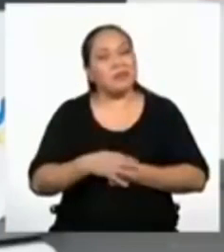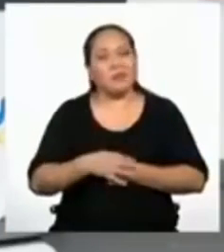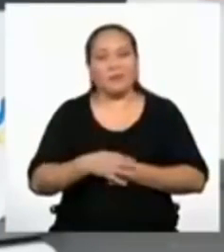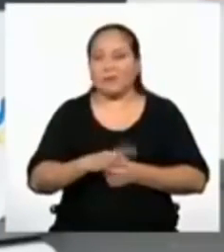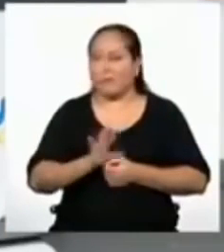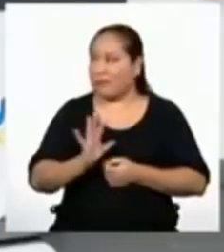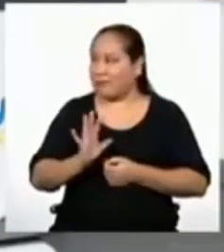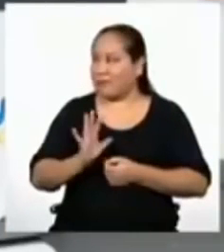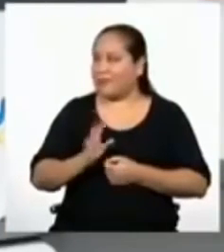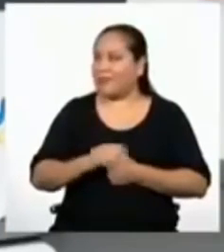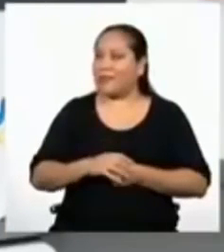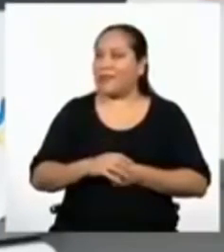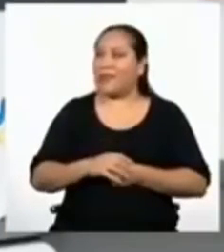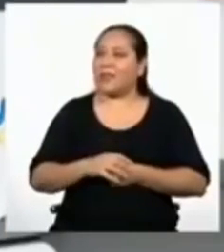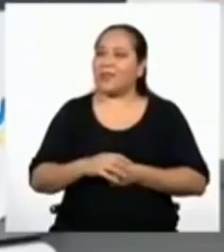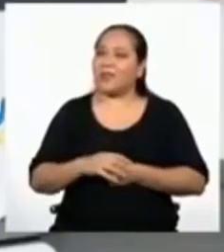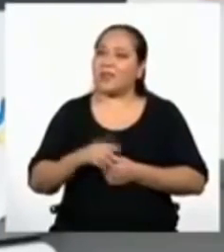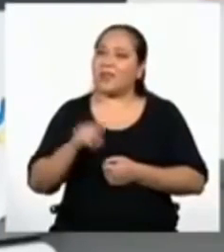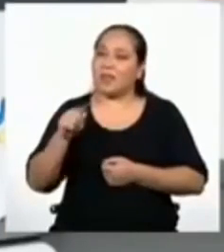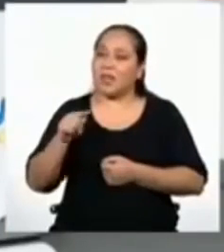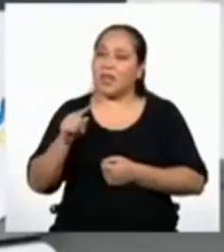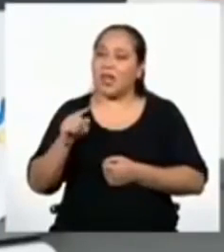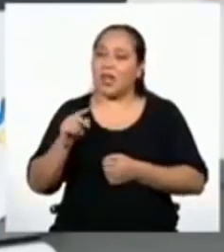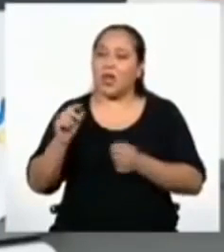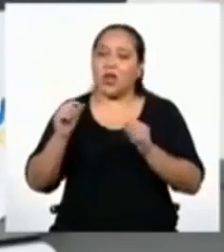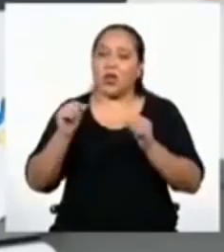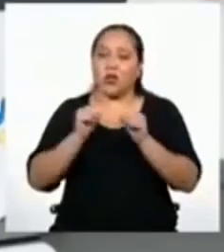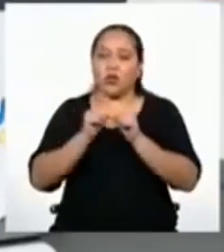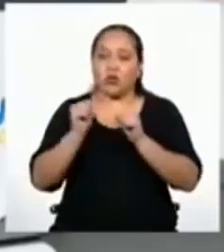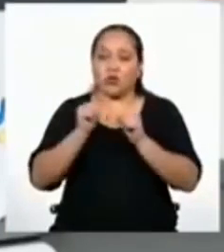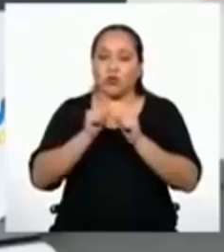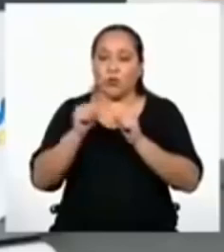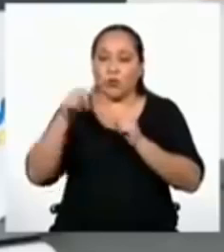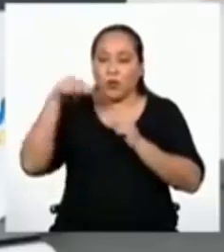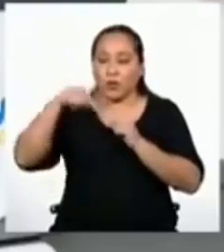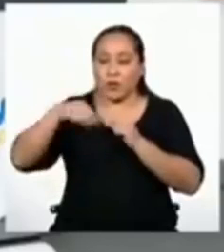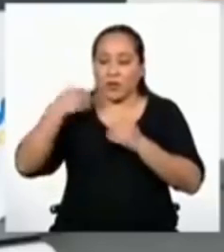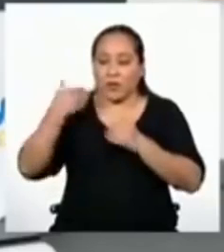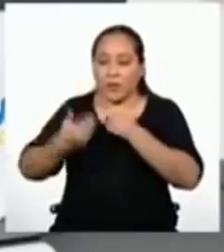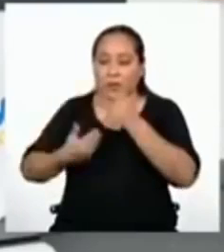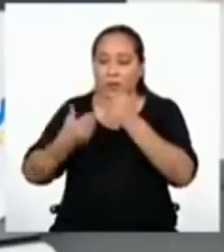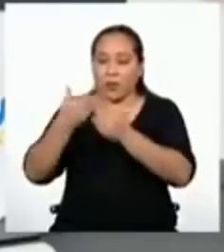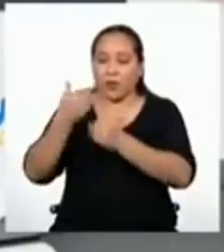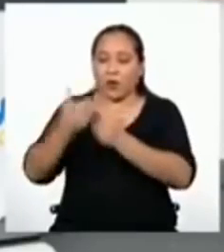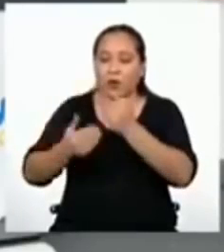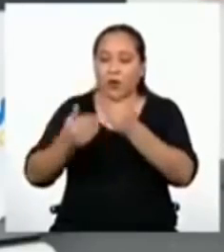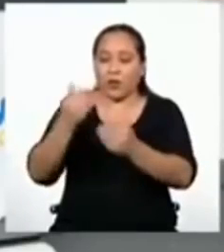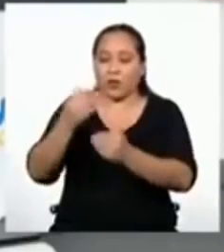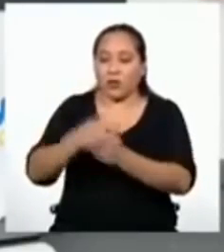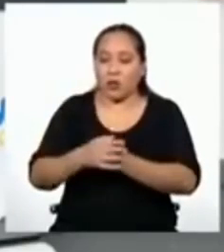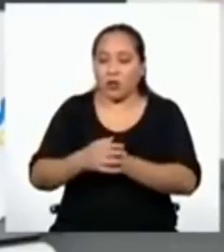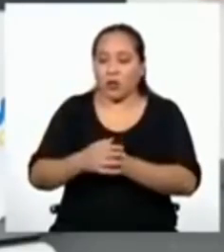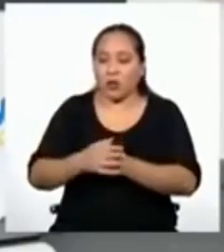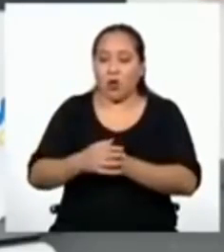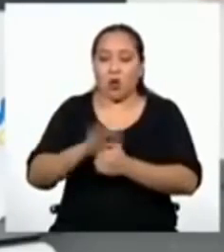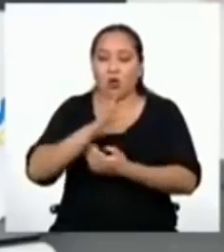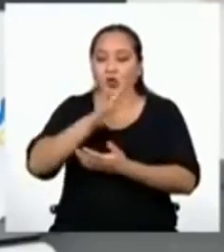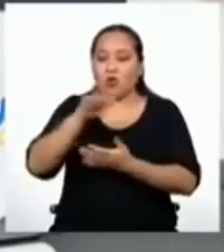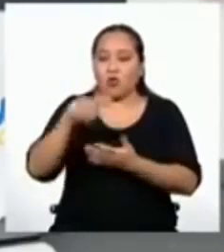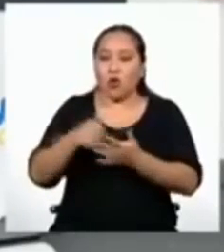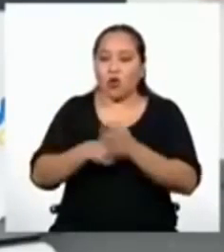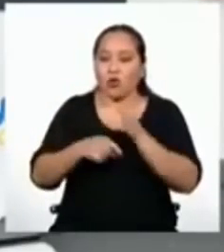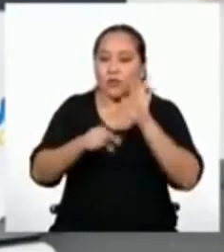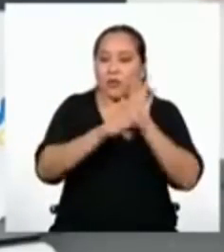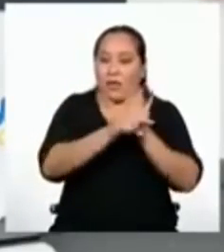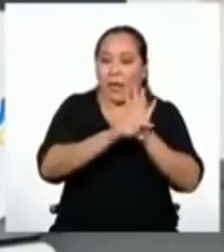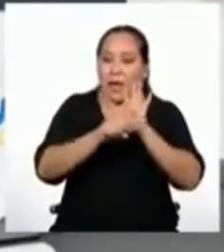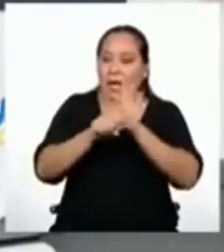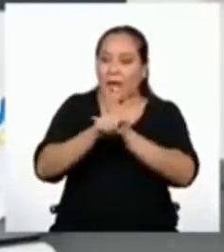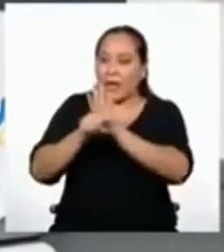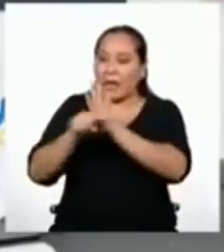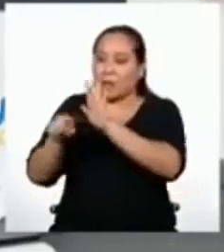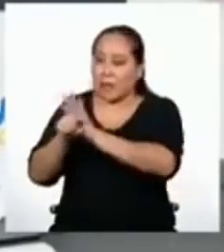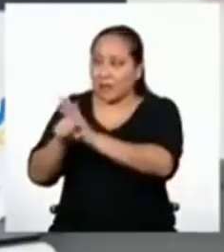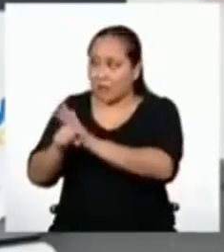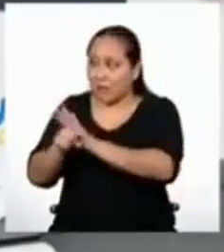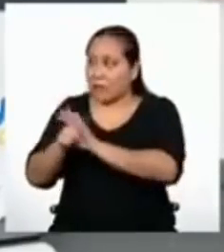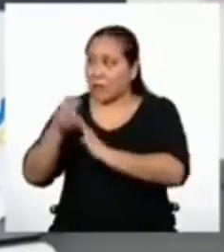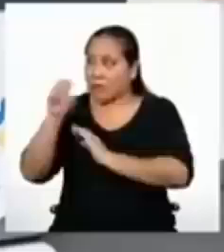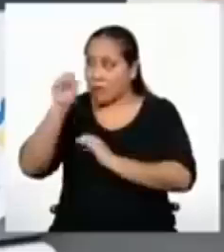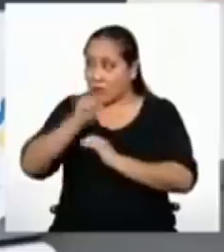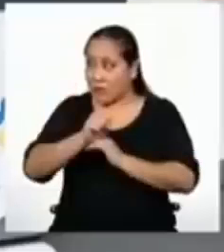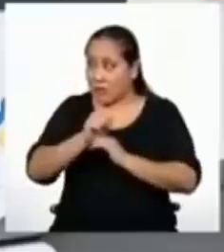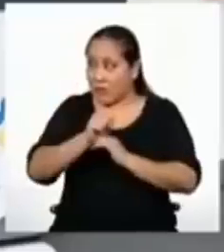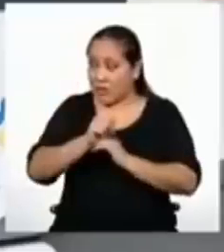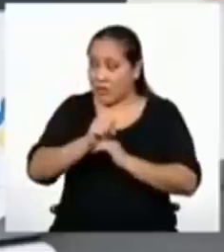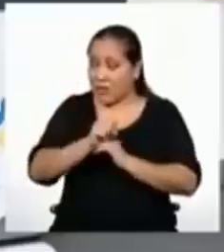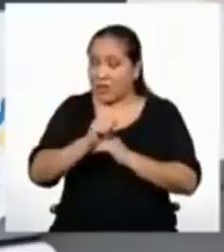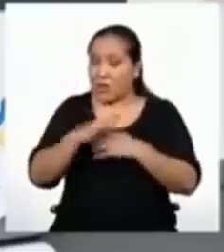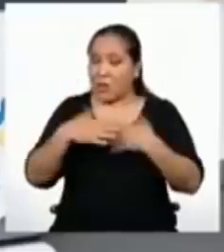Ahí va. Si los términos de una progresión geométrica fueran todos números negativos, ¿se cumplirá que el